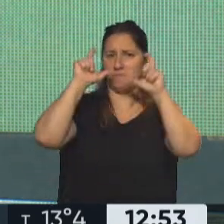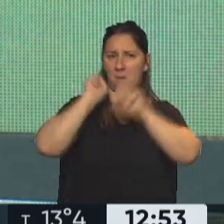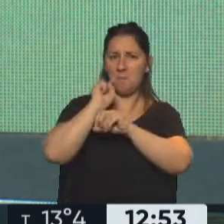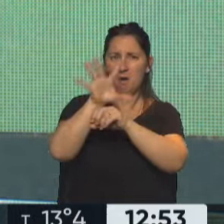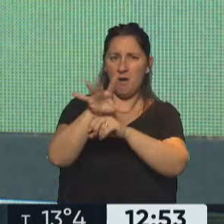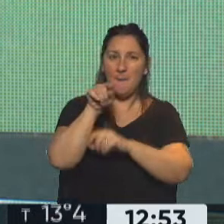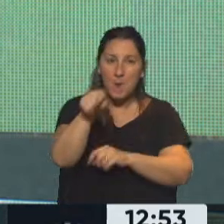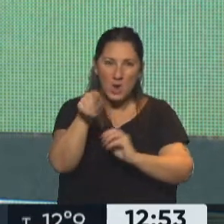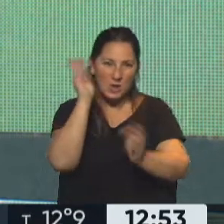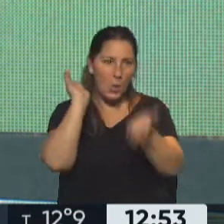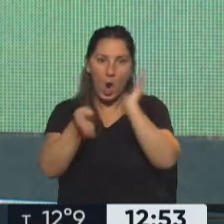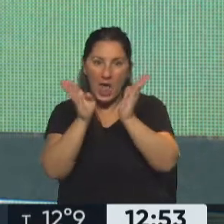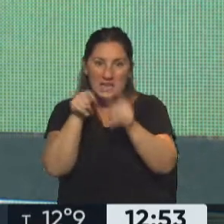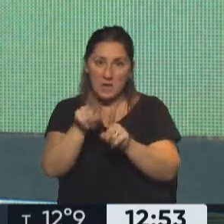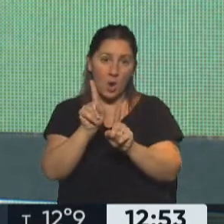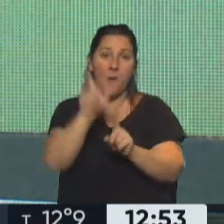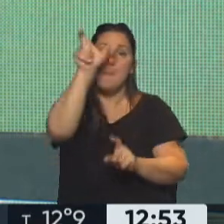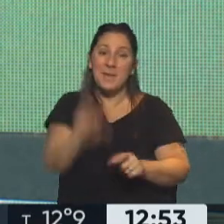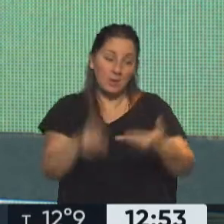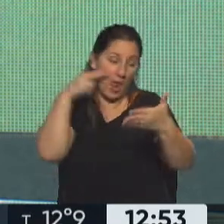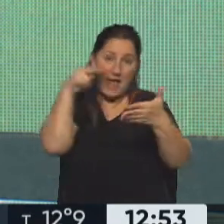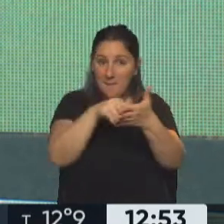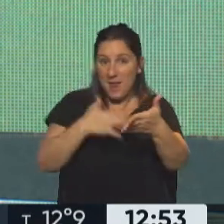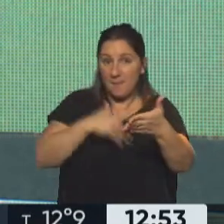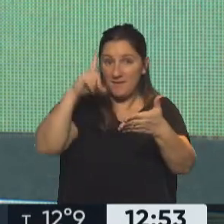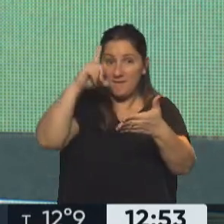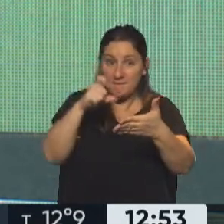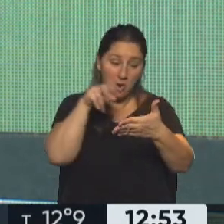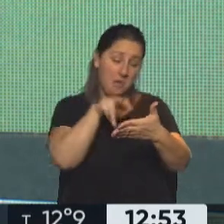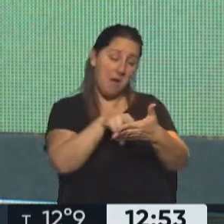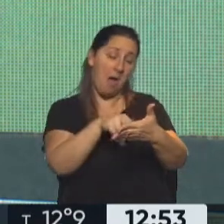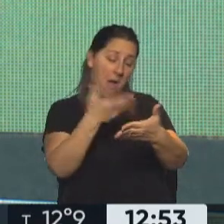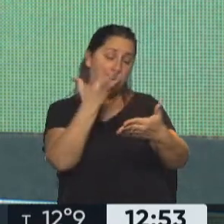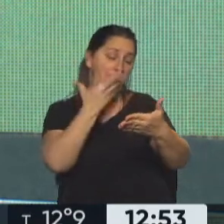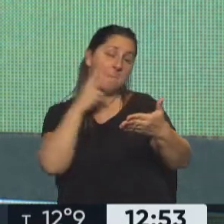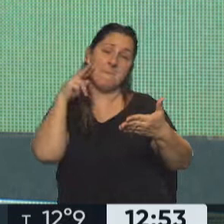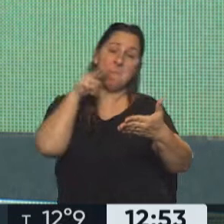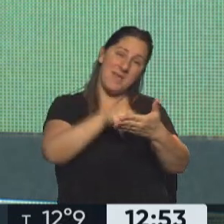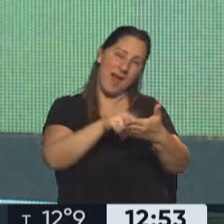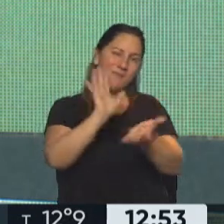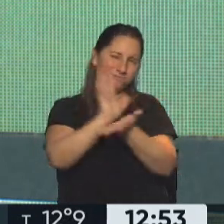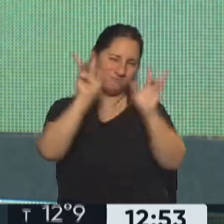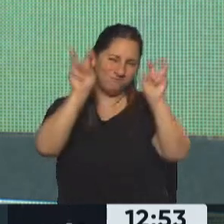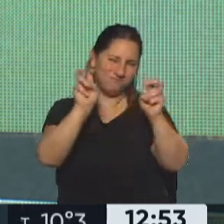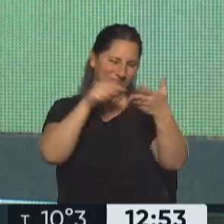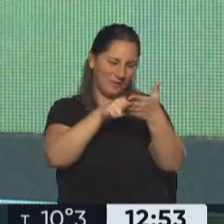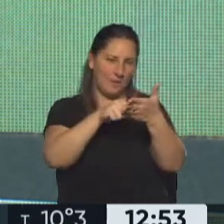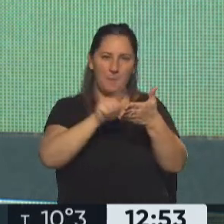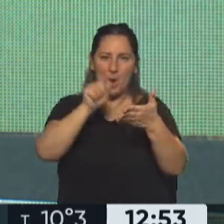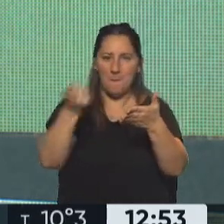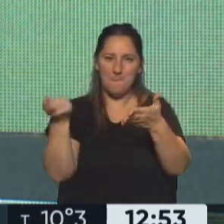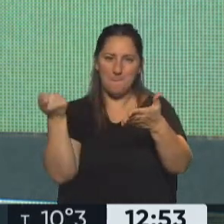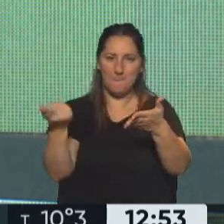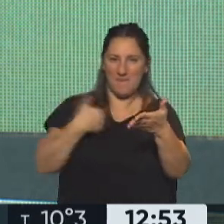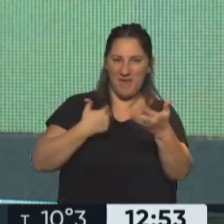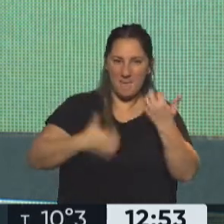en una agresión, que en todo caso aquel que las consume, las consuma para entretenerse, digamos entre comillas, y no para violentarme, porque eso